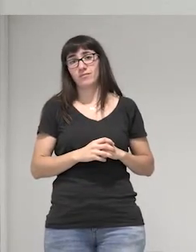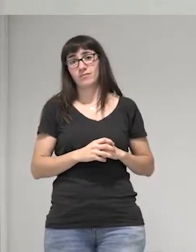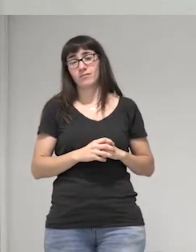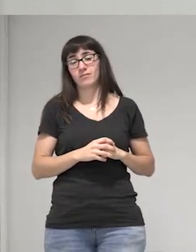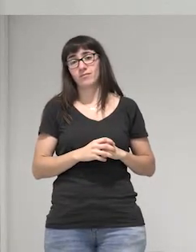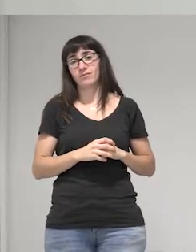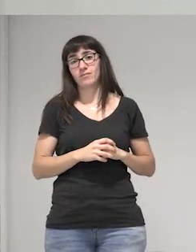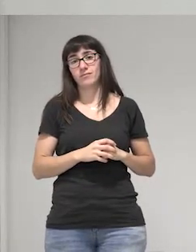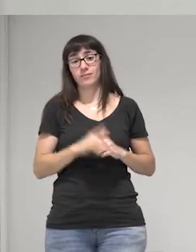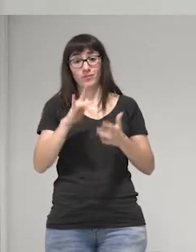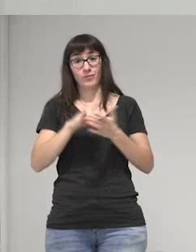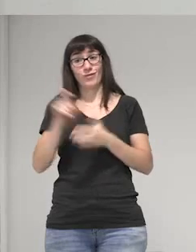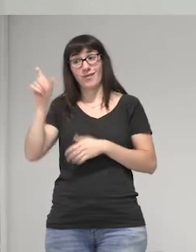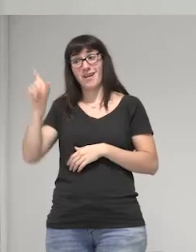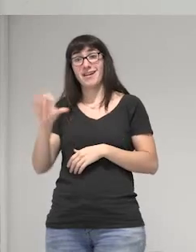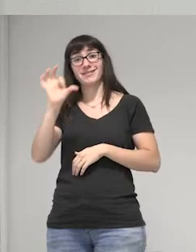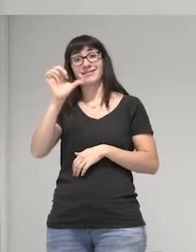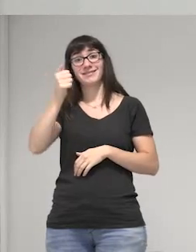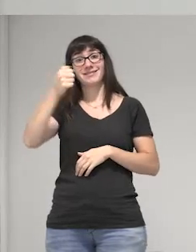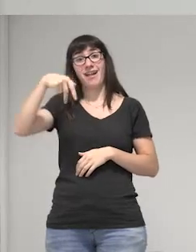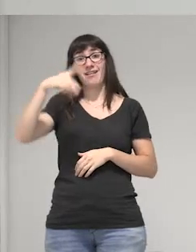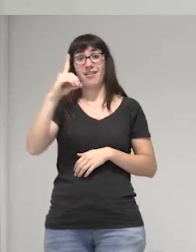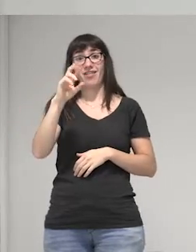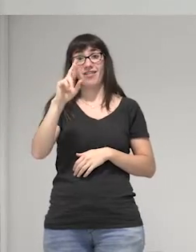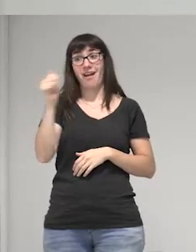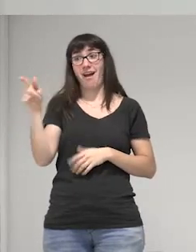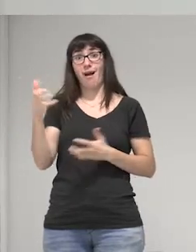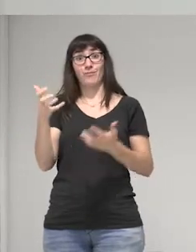cuando ganó Sandra pues